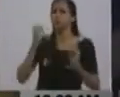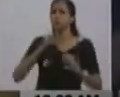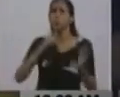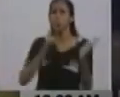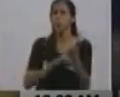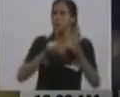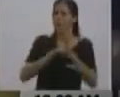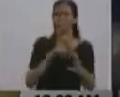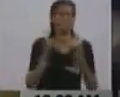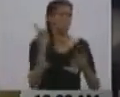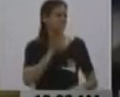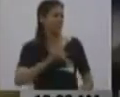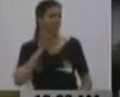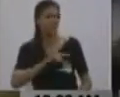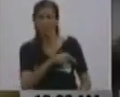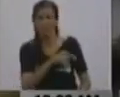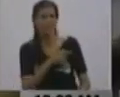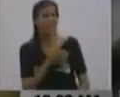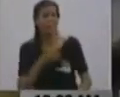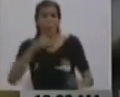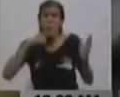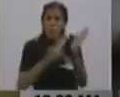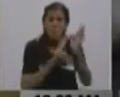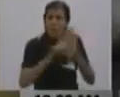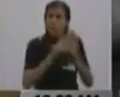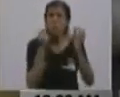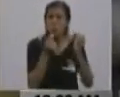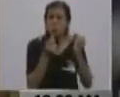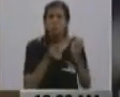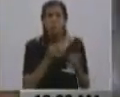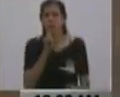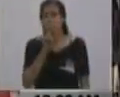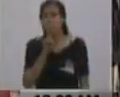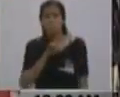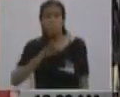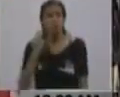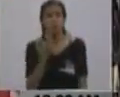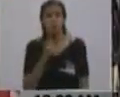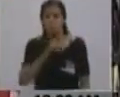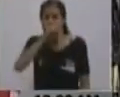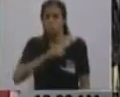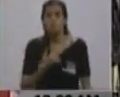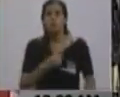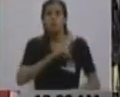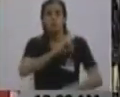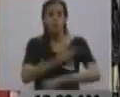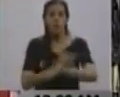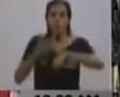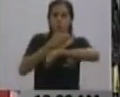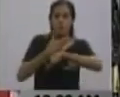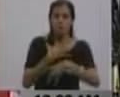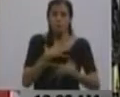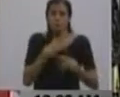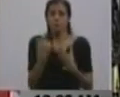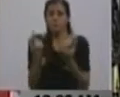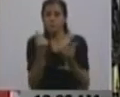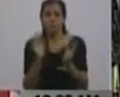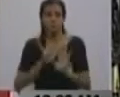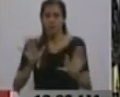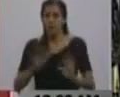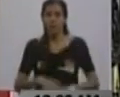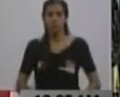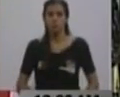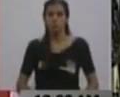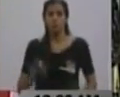Están apegados a nada. Están apegados a la ambición. A la ambición que tienen. Queridos camaradas, hoy yo no le envié saludos